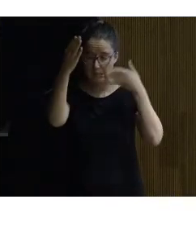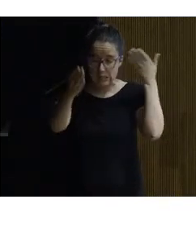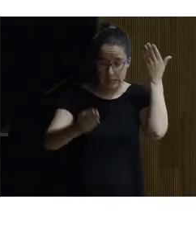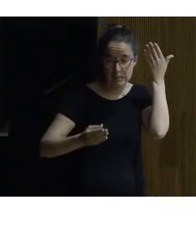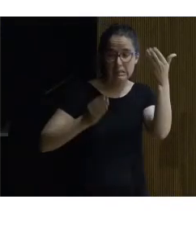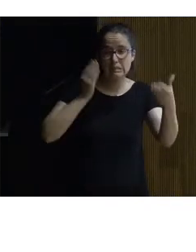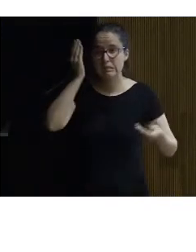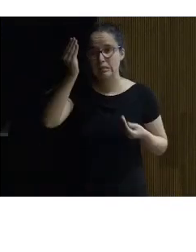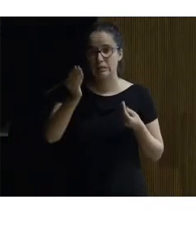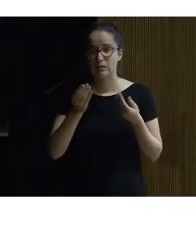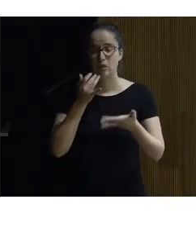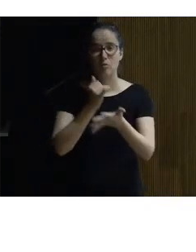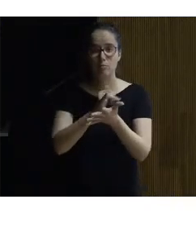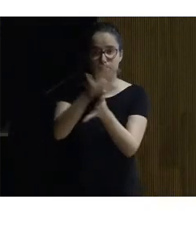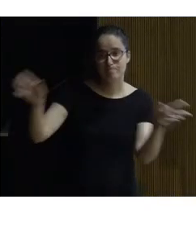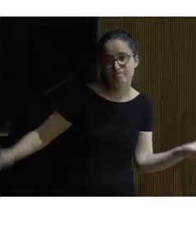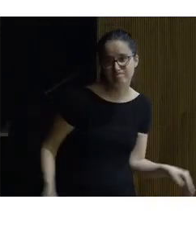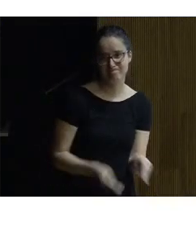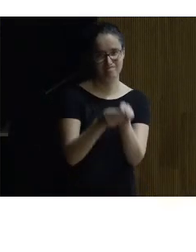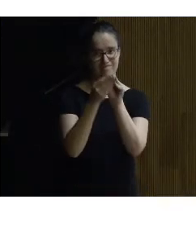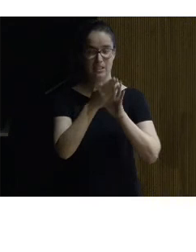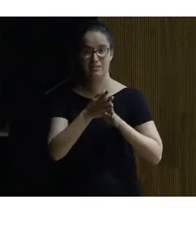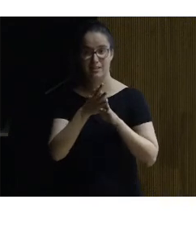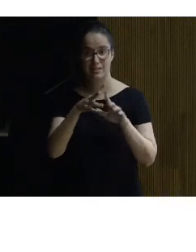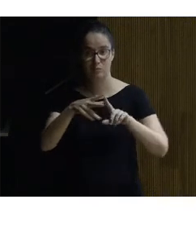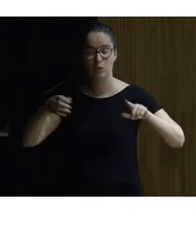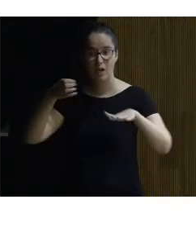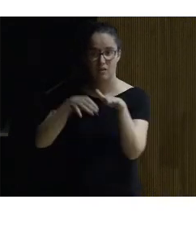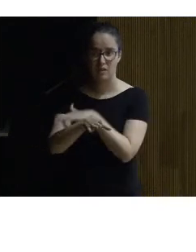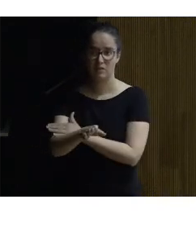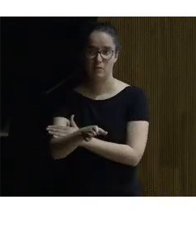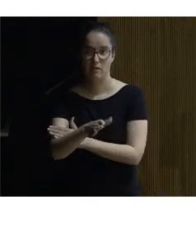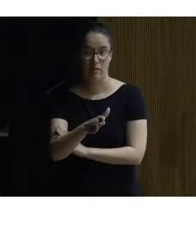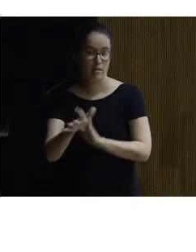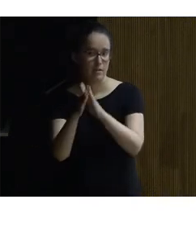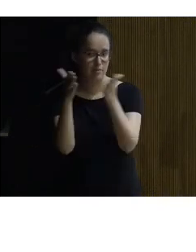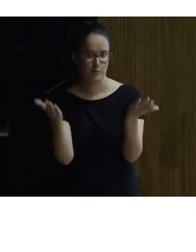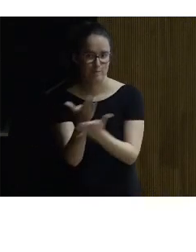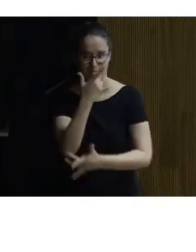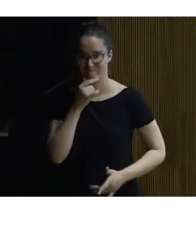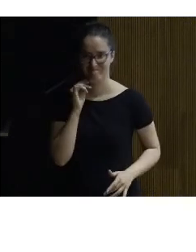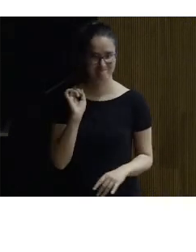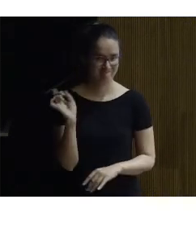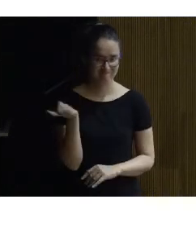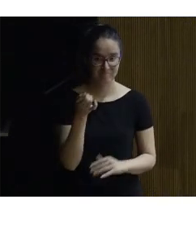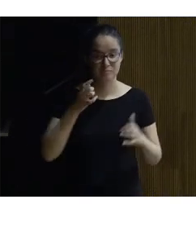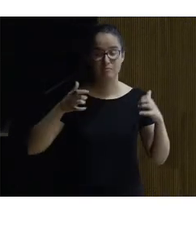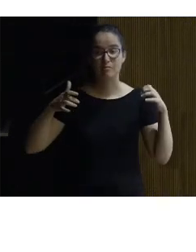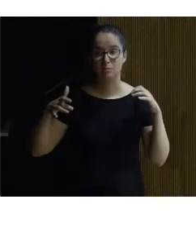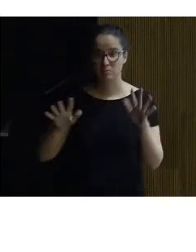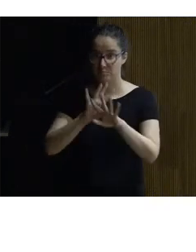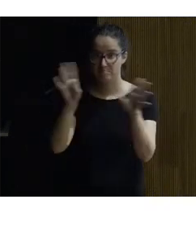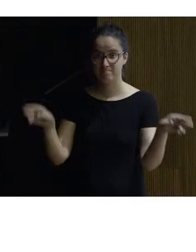fácil intentar sintetizar ese panorama de la accesibilidad a nivel internacional pero en